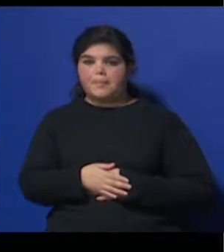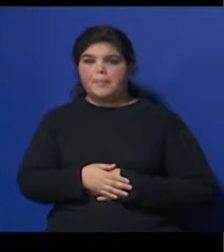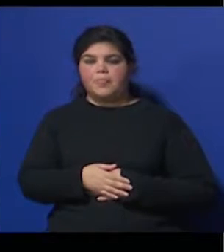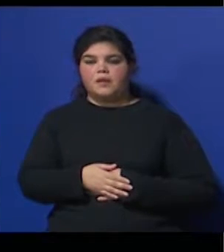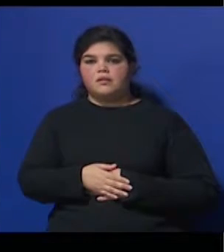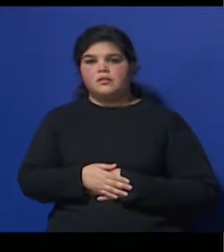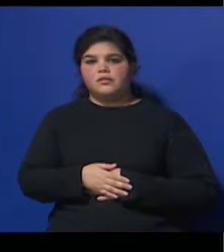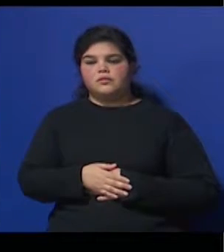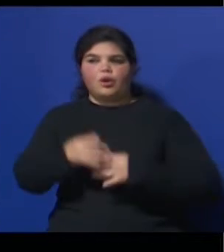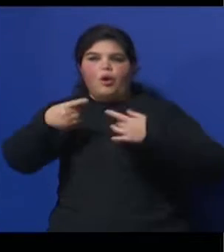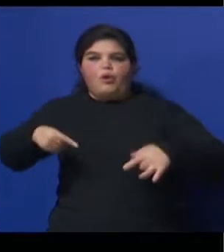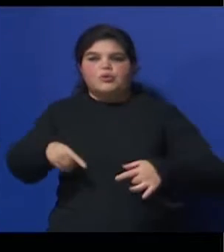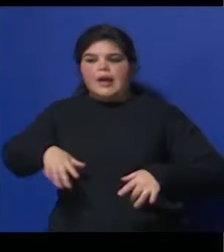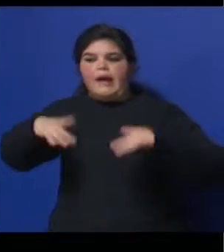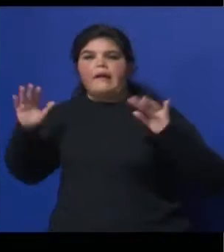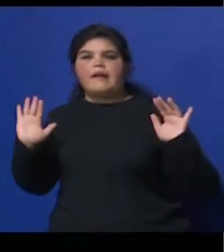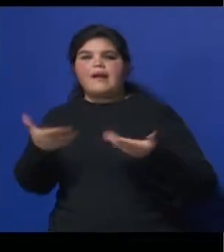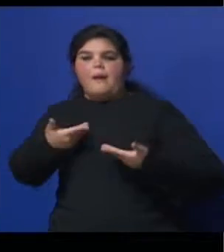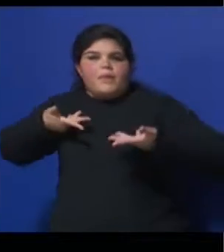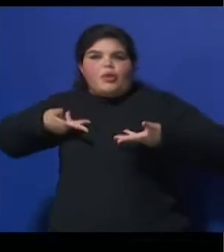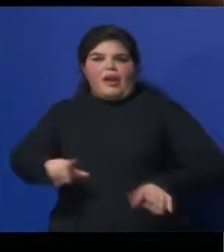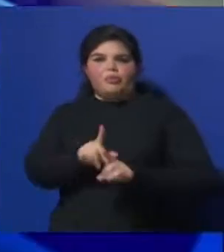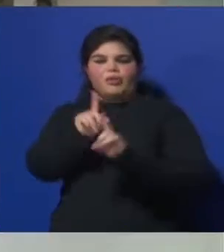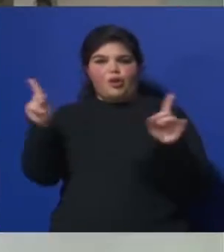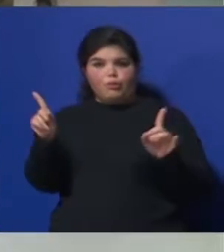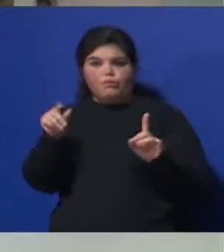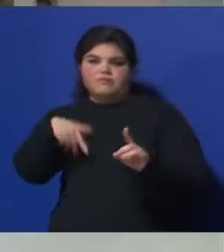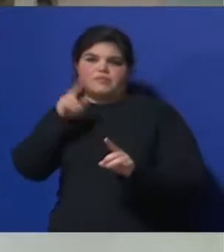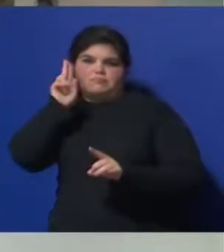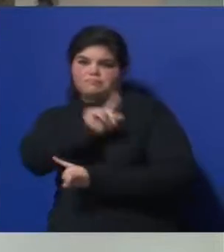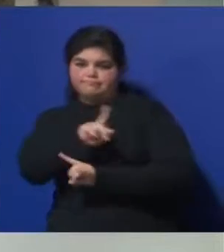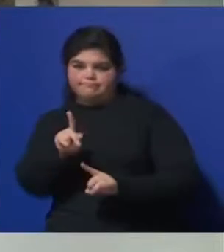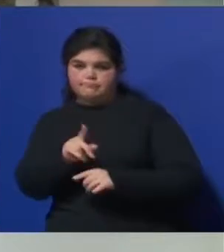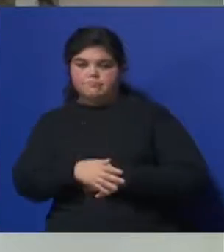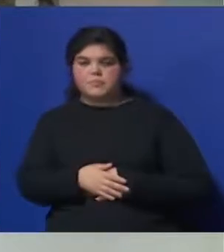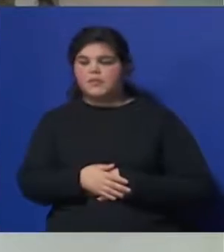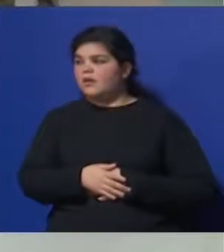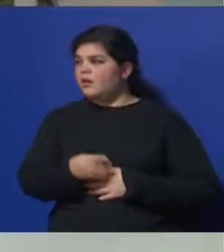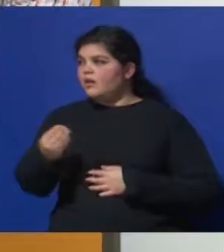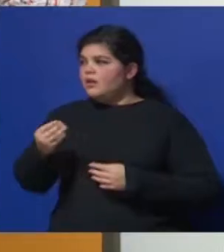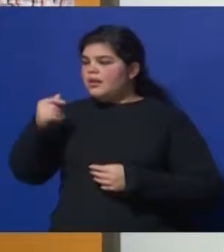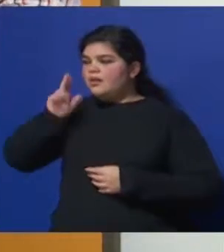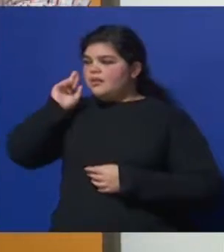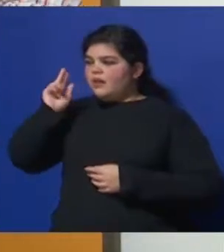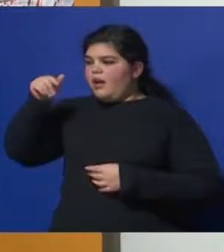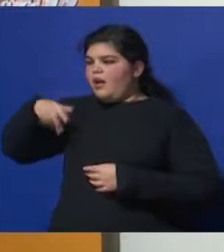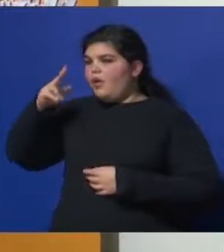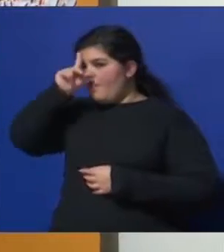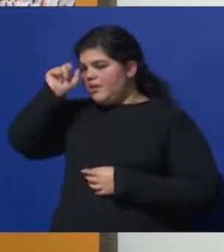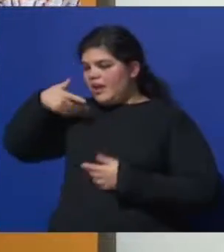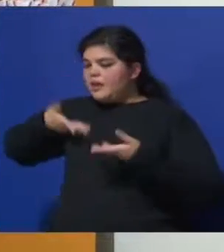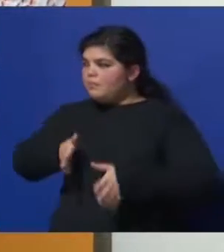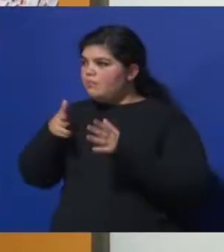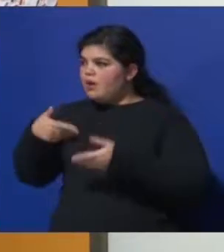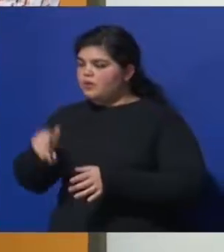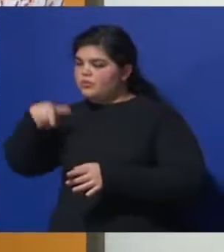Acciones que aceleren los procesos naturales A tu entender de la cantidad De los partos que hay hoy por hoy En los hospitales de la provincia Por ejemplo ¿La mayoría